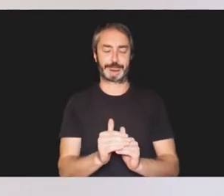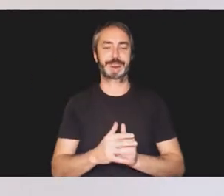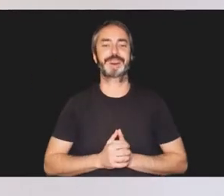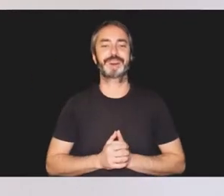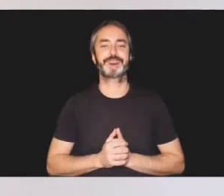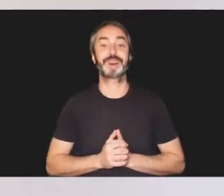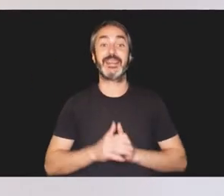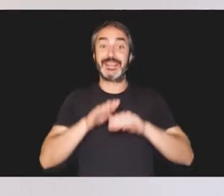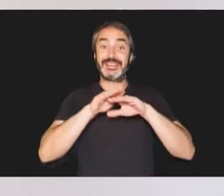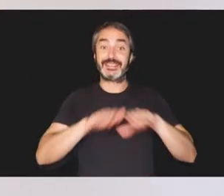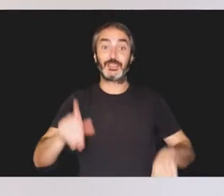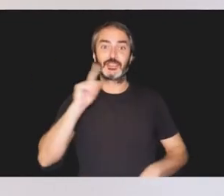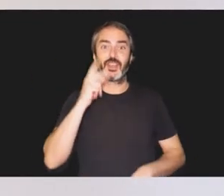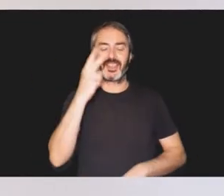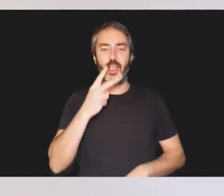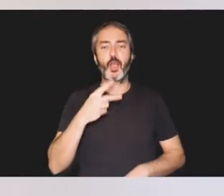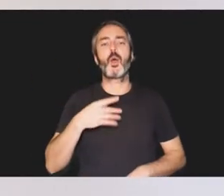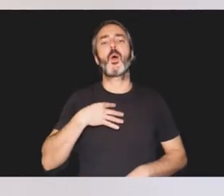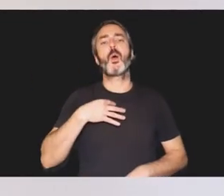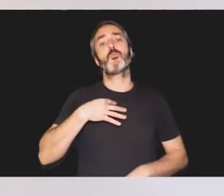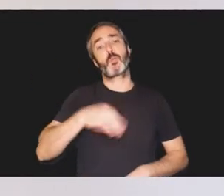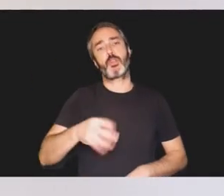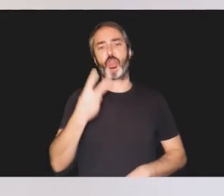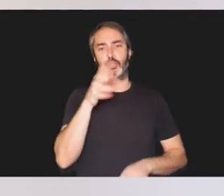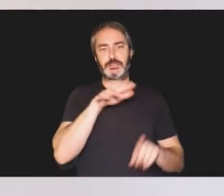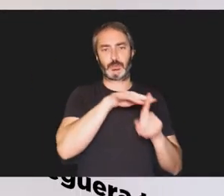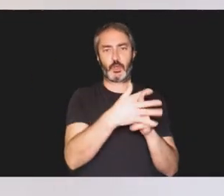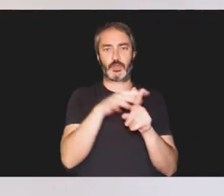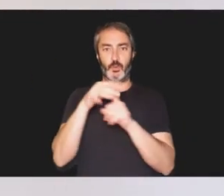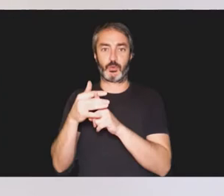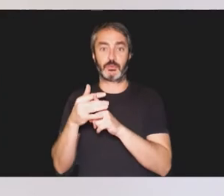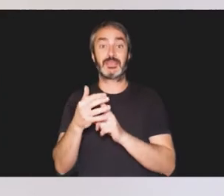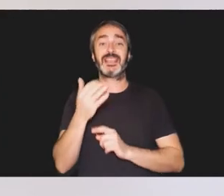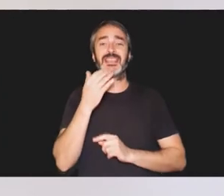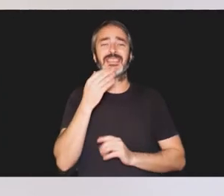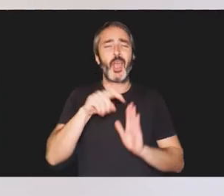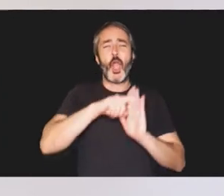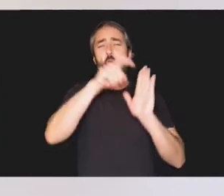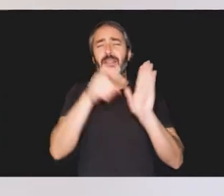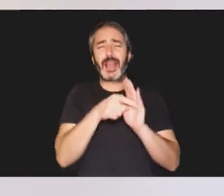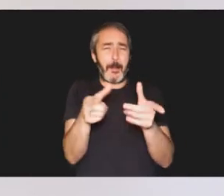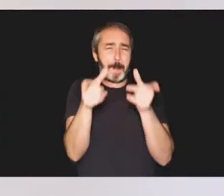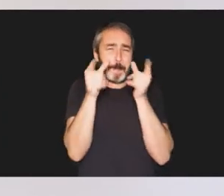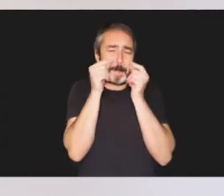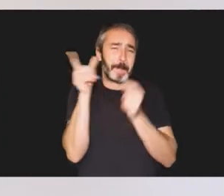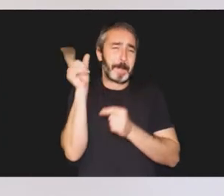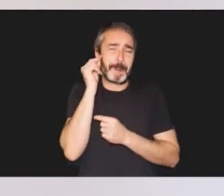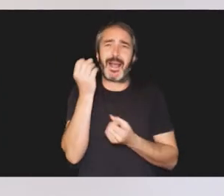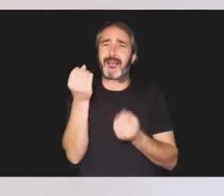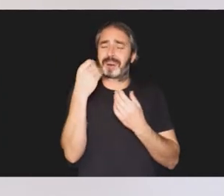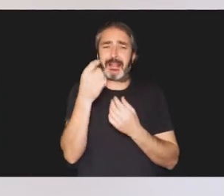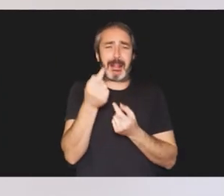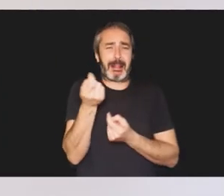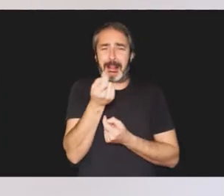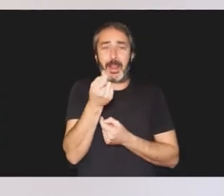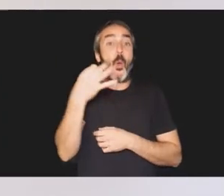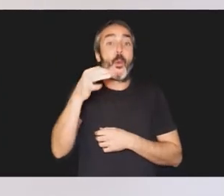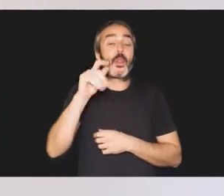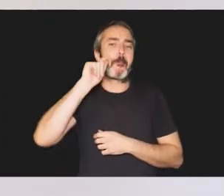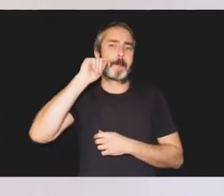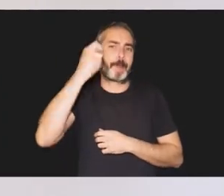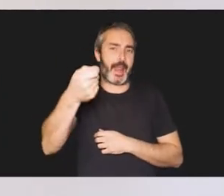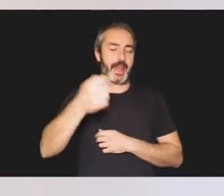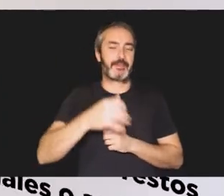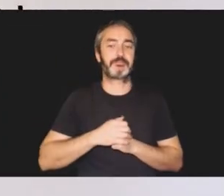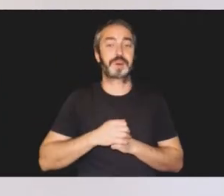En el niño con sordoceguera tenemos dos posibles situaciones. Si la sordoceguera es total, no recibirá casi ningún estímulo, que no sea a través de la